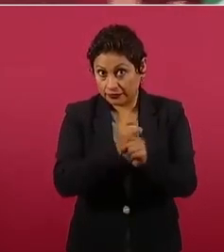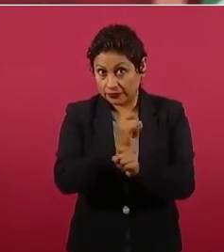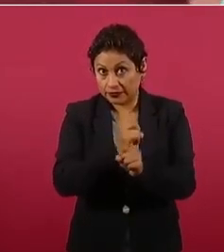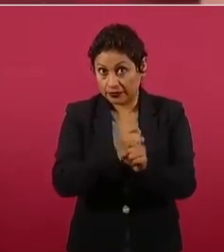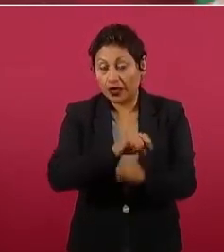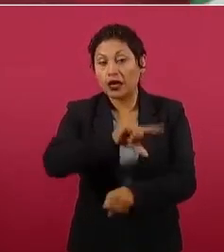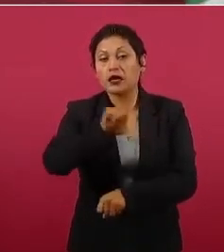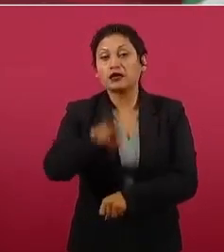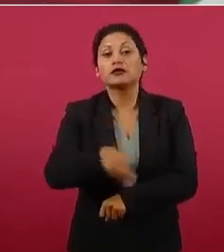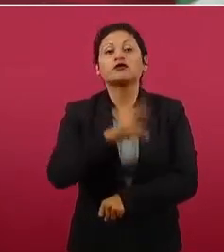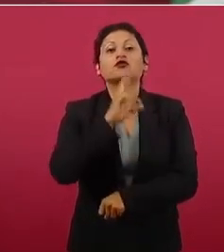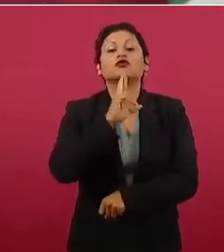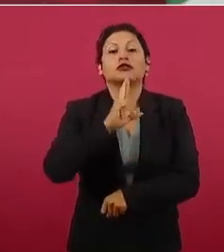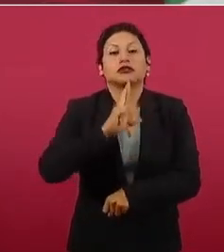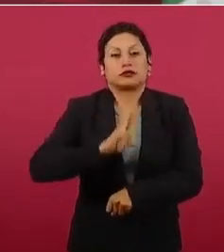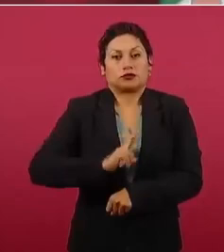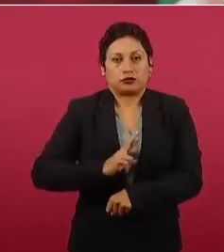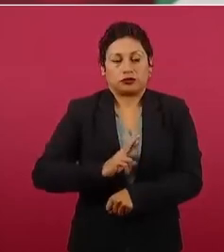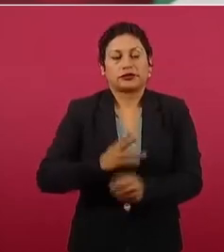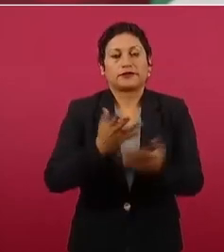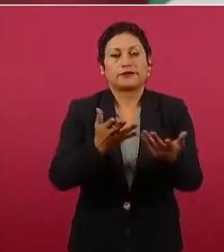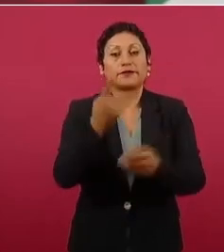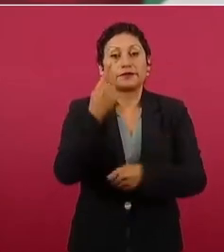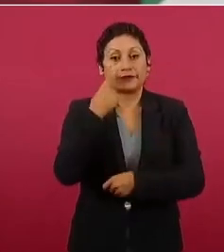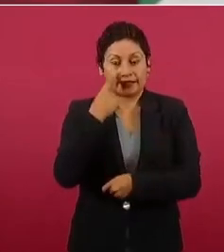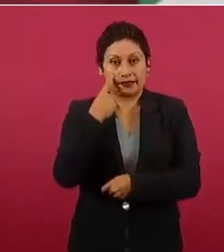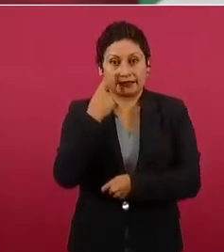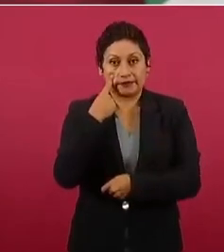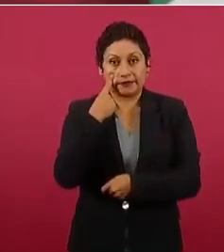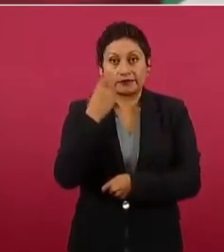tenían oportunidad 10 mil